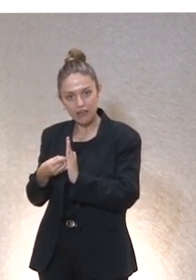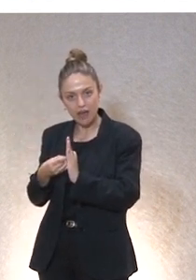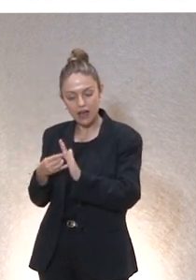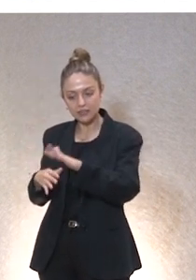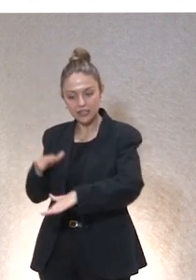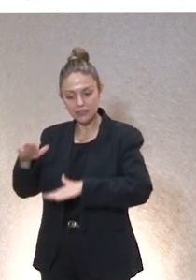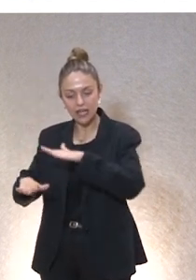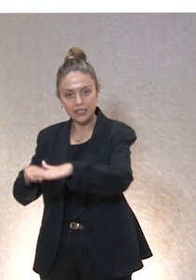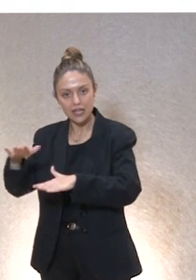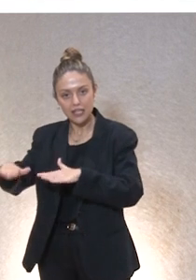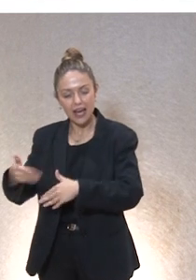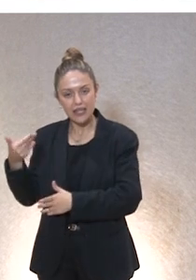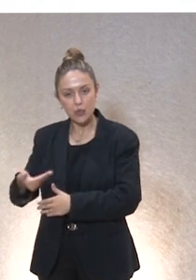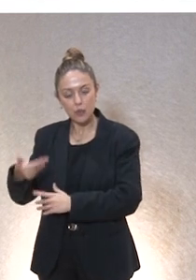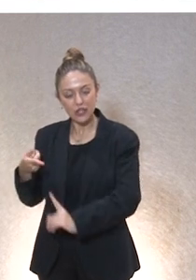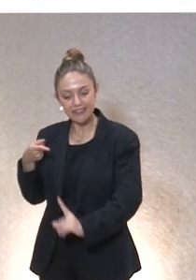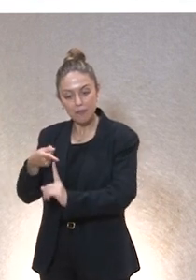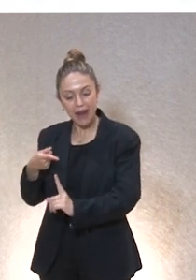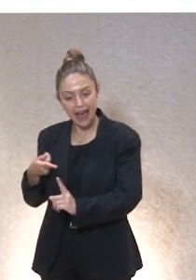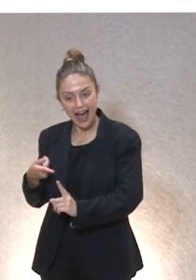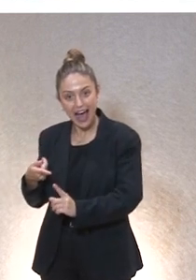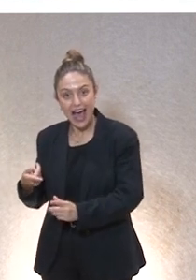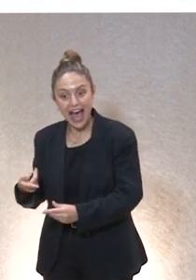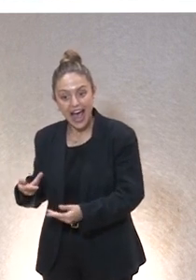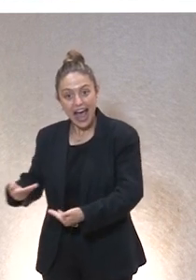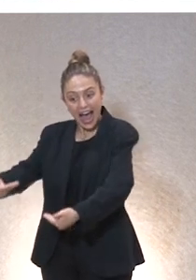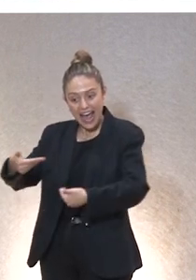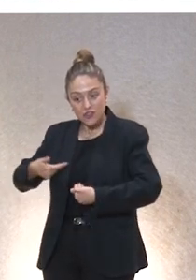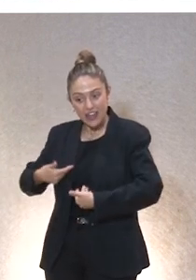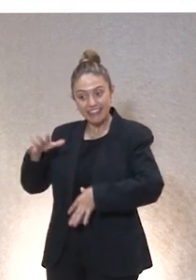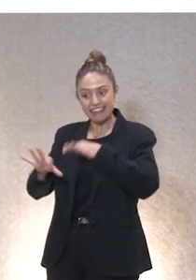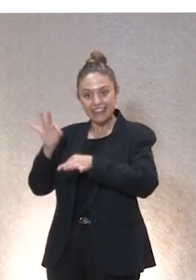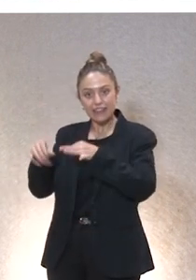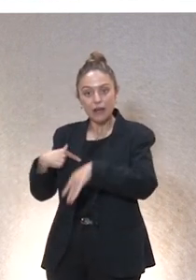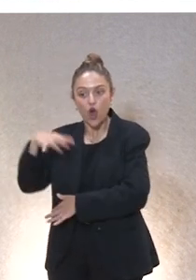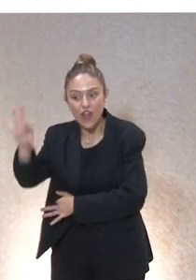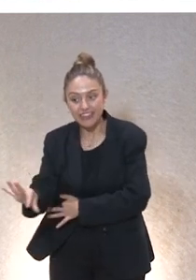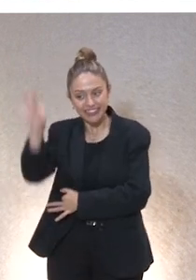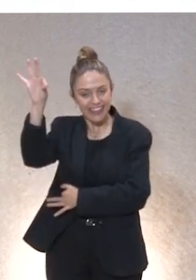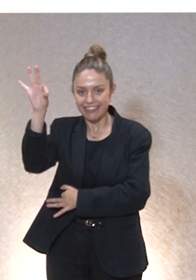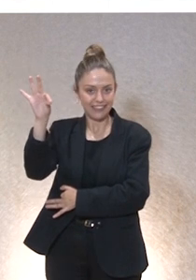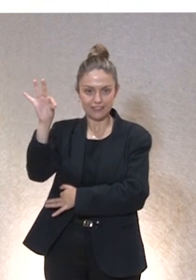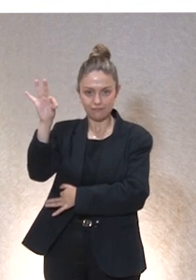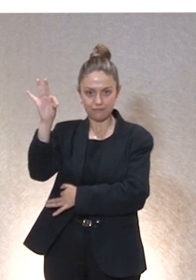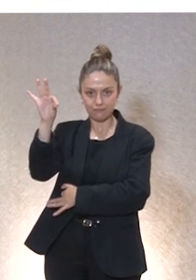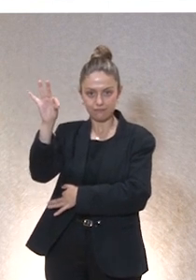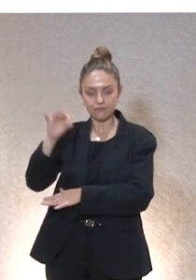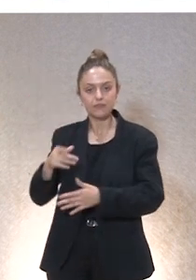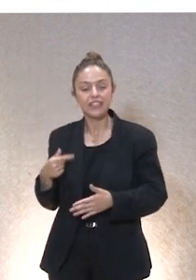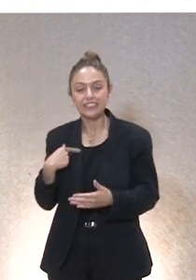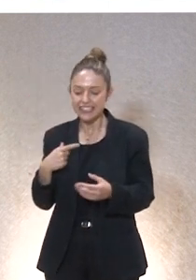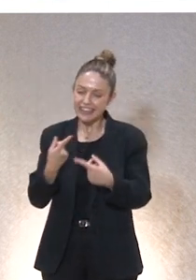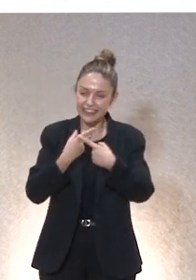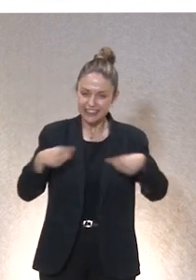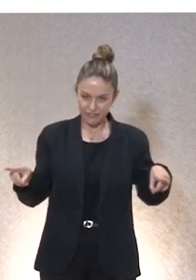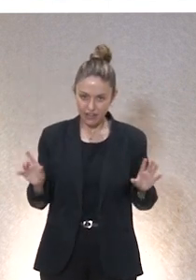importante para ayudarnos a decidir pero no a deliberar. Hay que dejar claras estas distinciones.